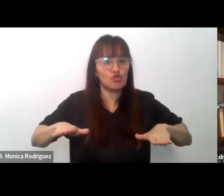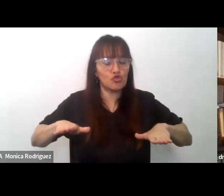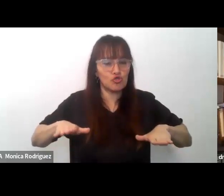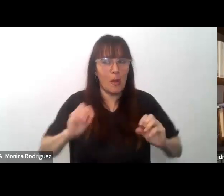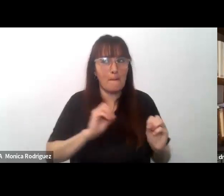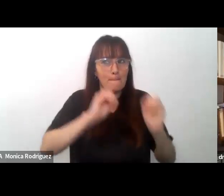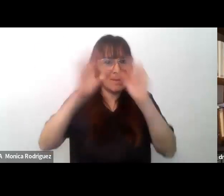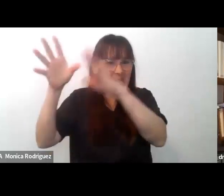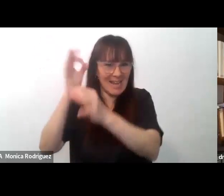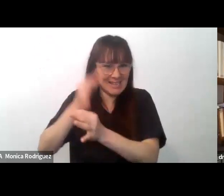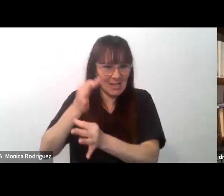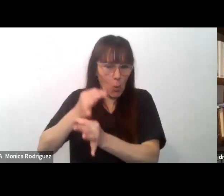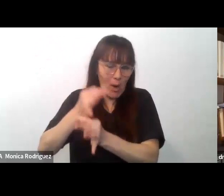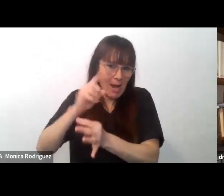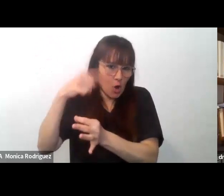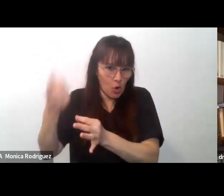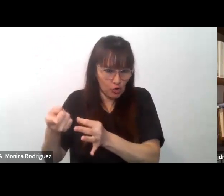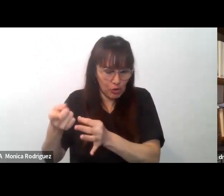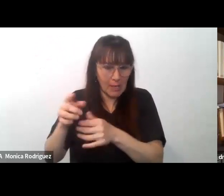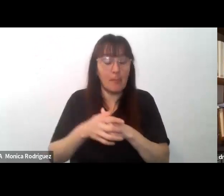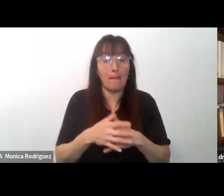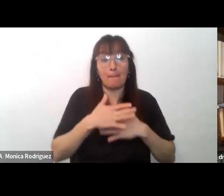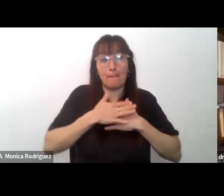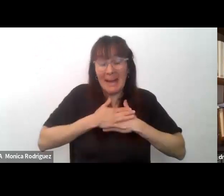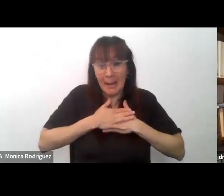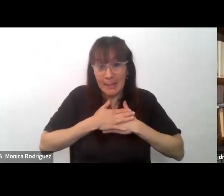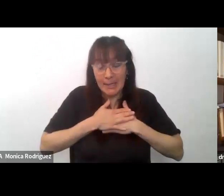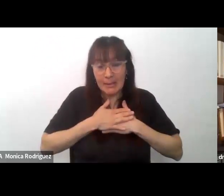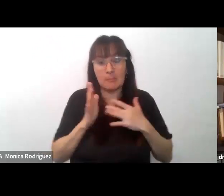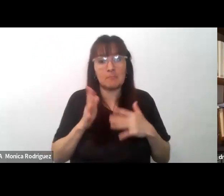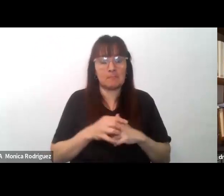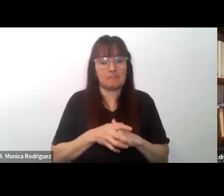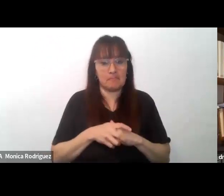la escuela para mí eso era